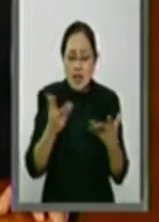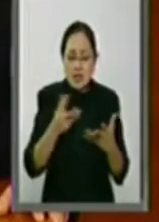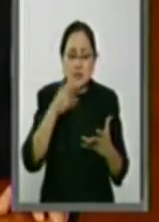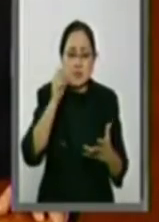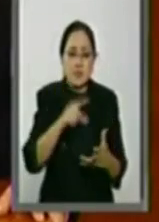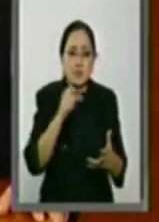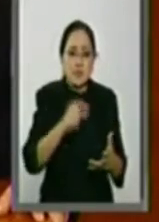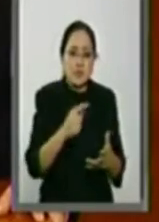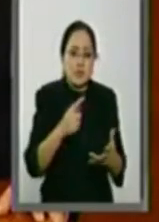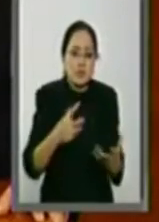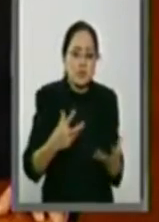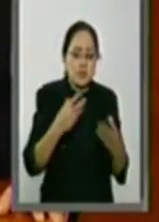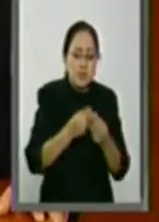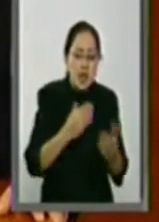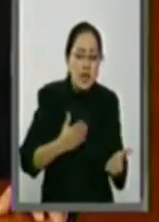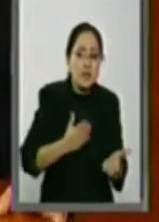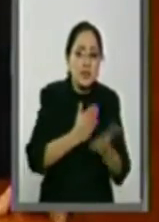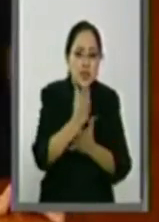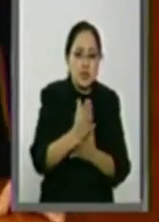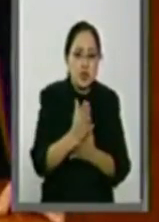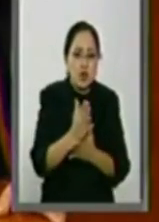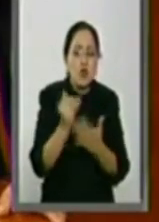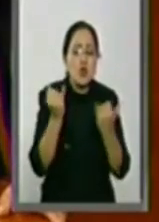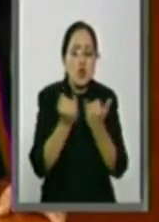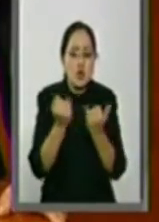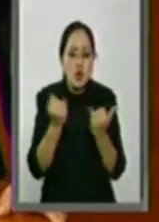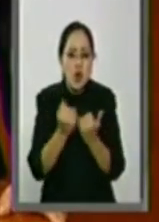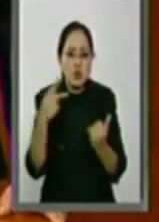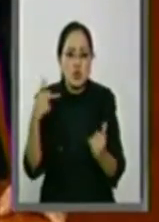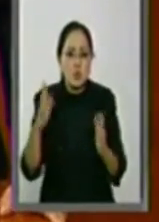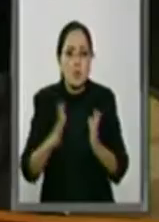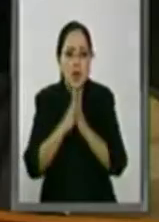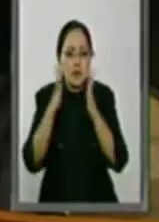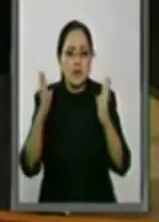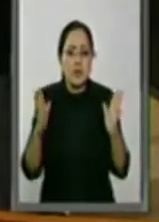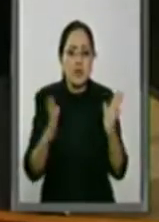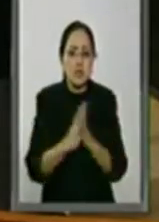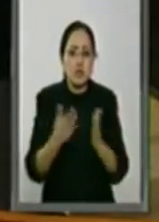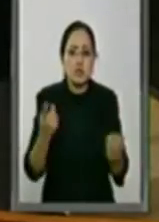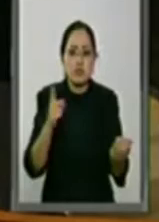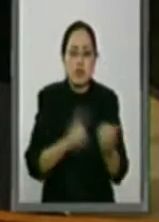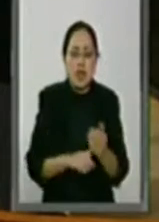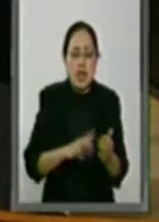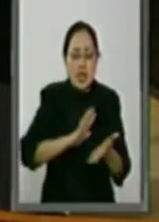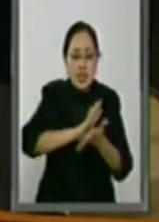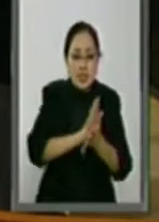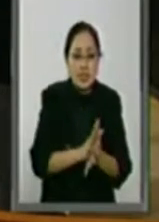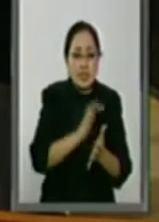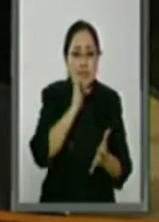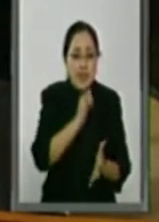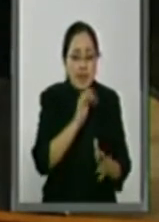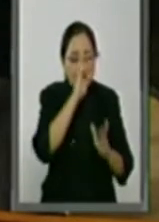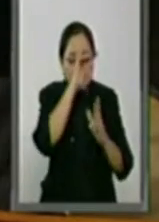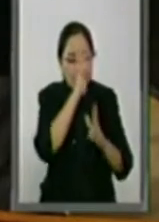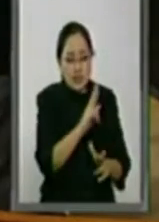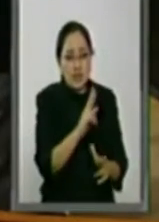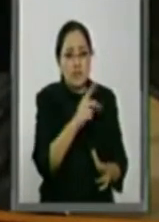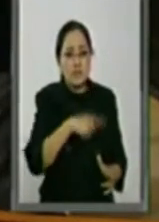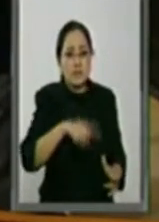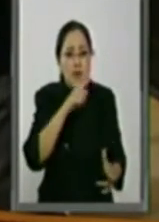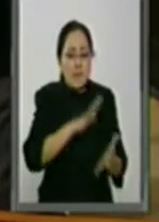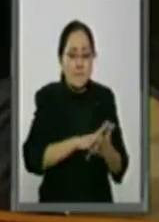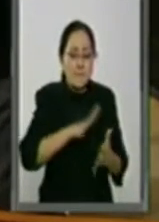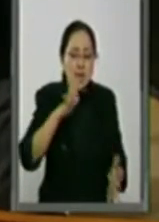tanto su acceso como su participación, sin discriminación alguna y respetar en su